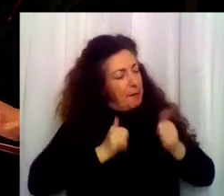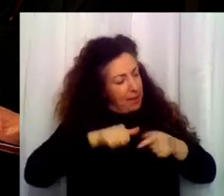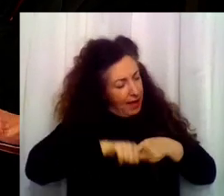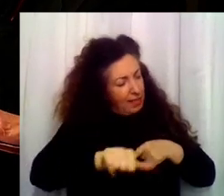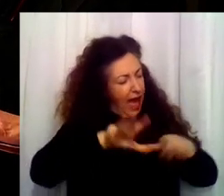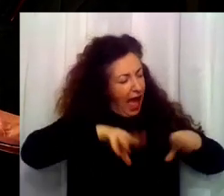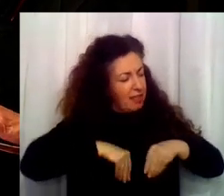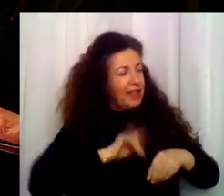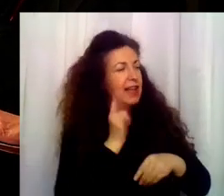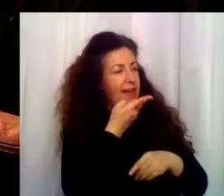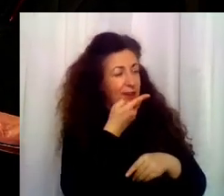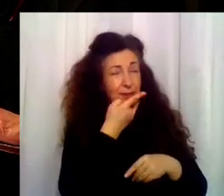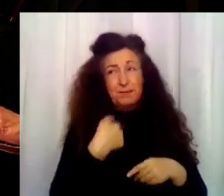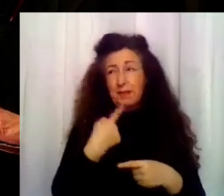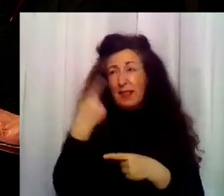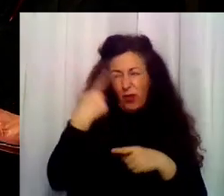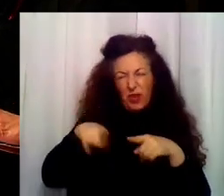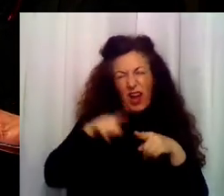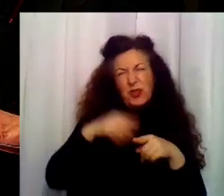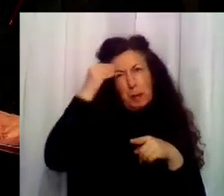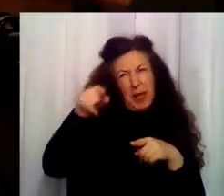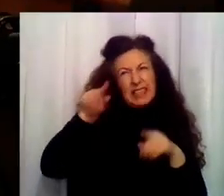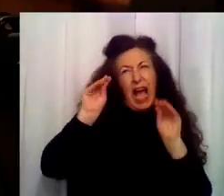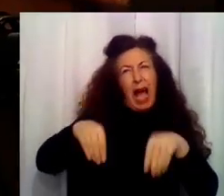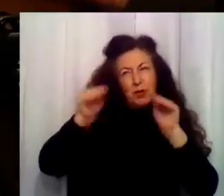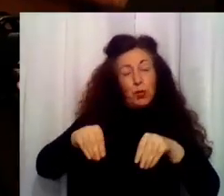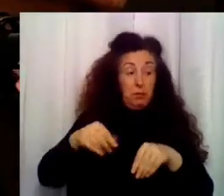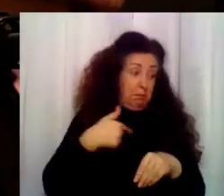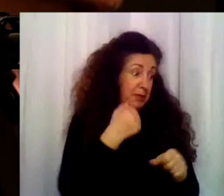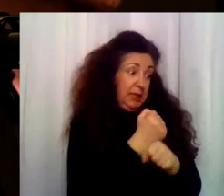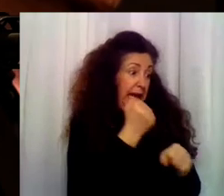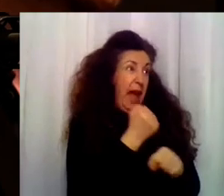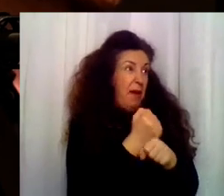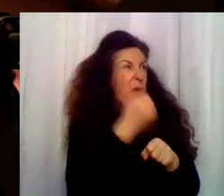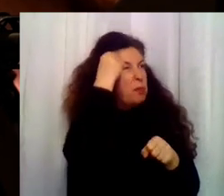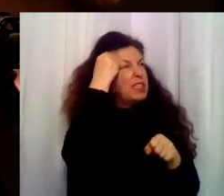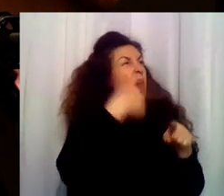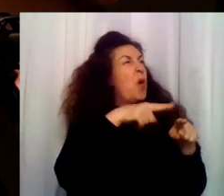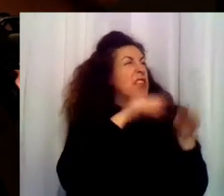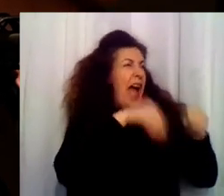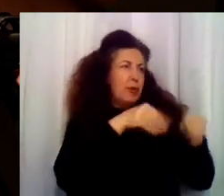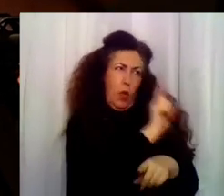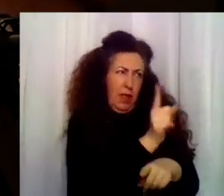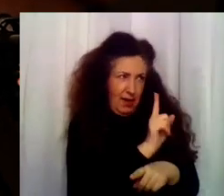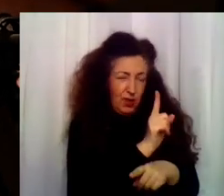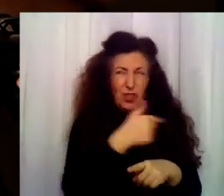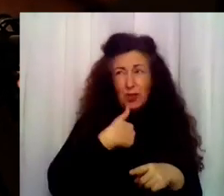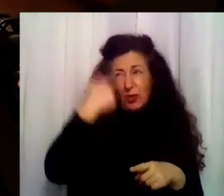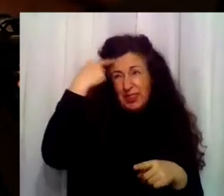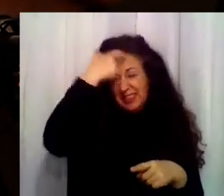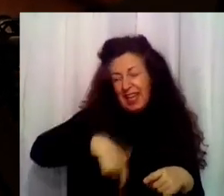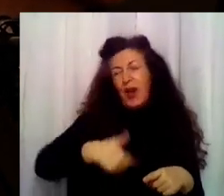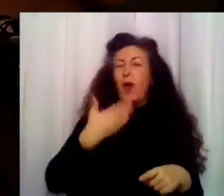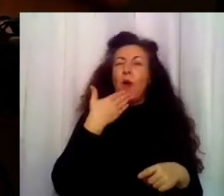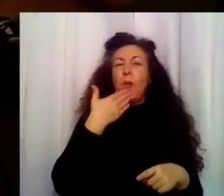Martina, quiero decirte algo que tal vez te suene absurdo. Bueno, creo que mi trabajo consiste en que nada me suene absurdo. Yo sé que tal vez no soy la persona más